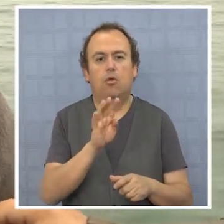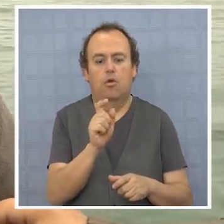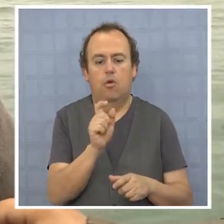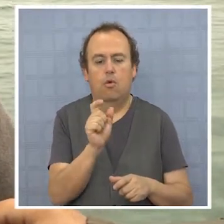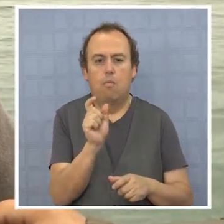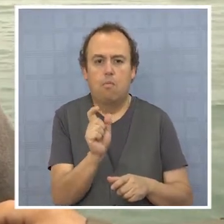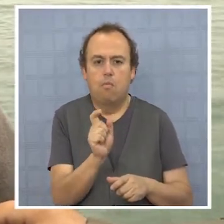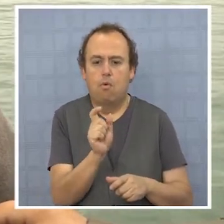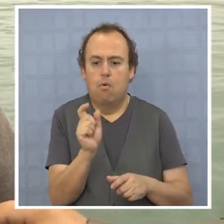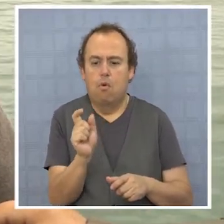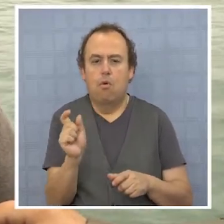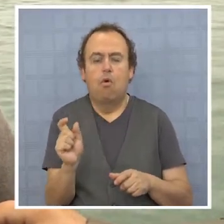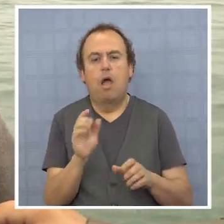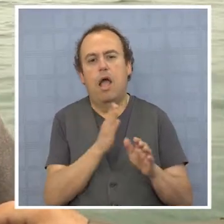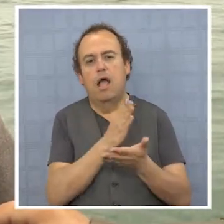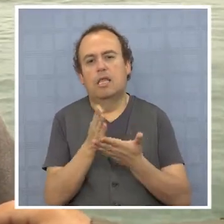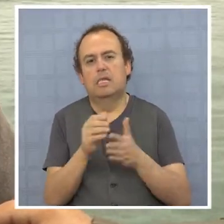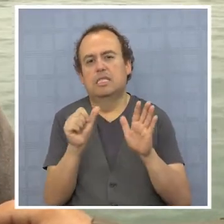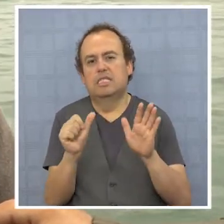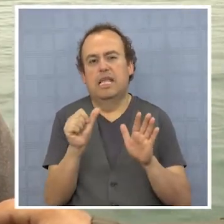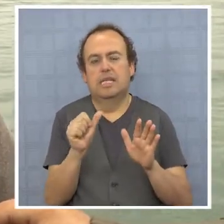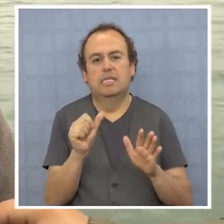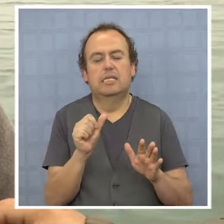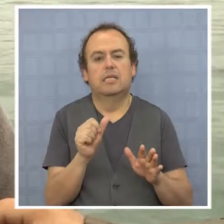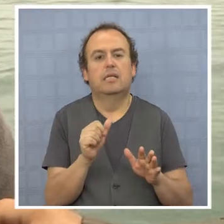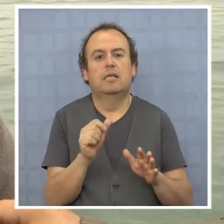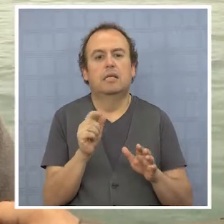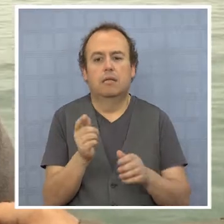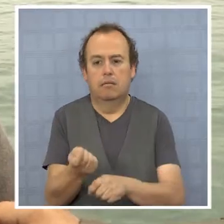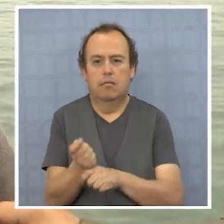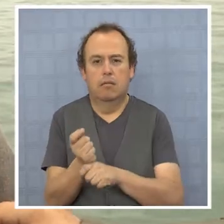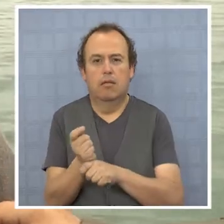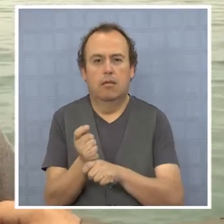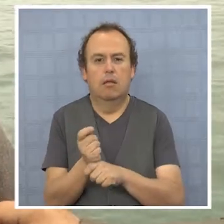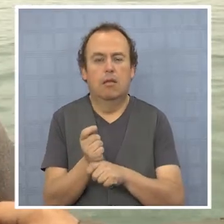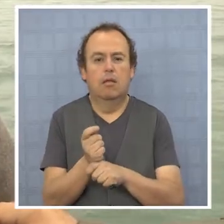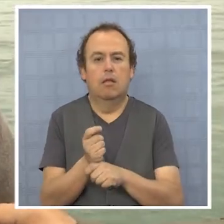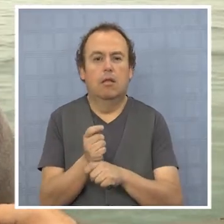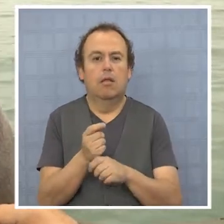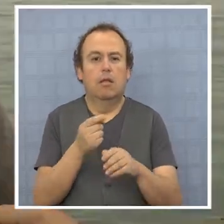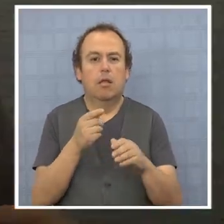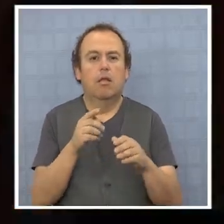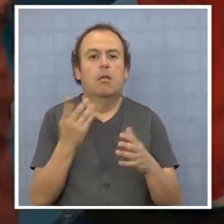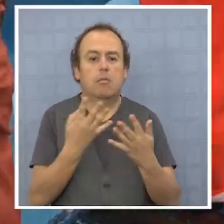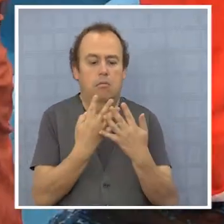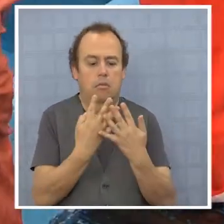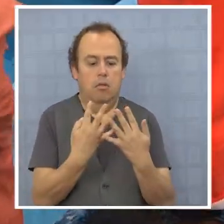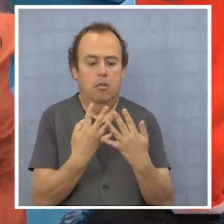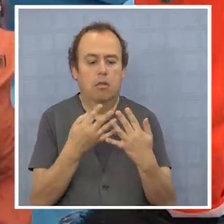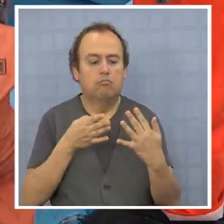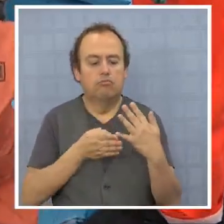donde la pesca chica, la pesca juvenil, que se llama, no tiene problema en pasarse.